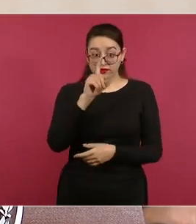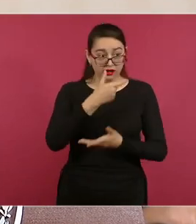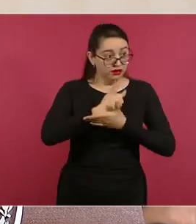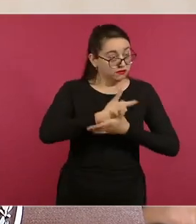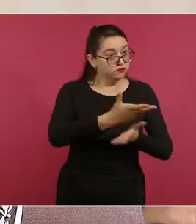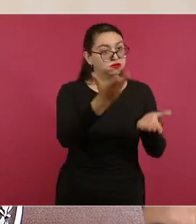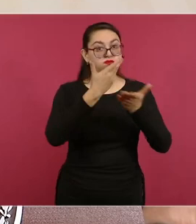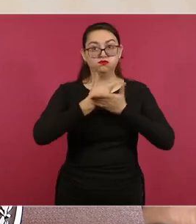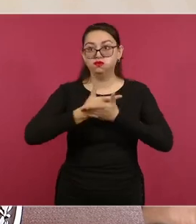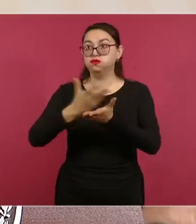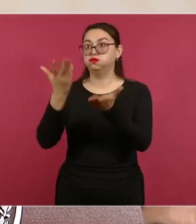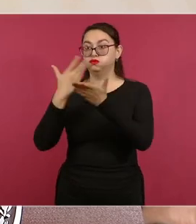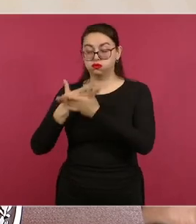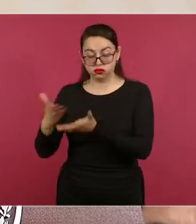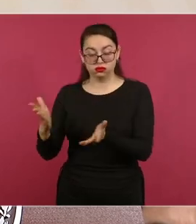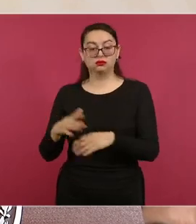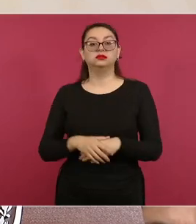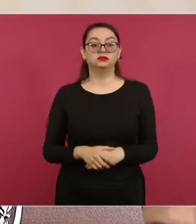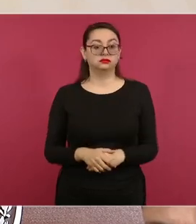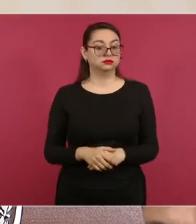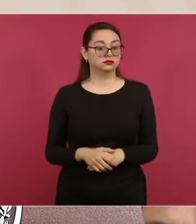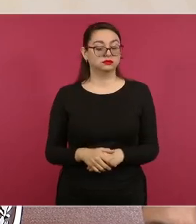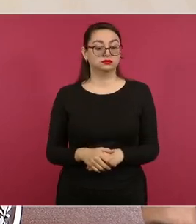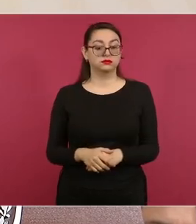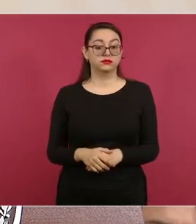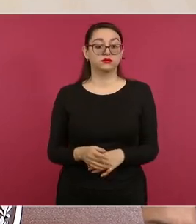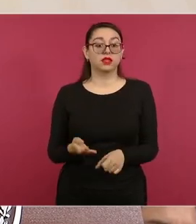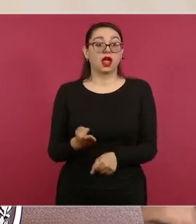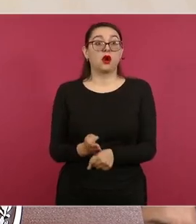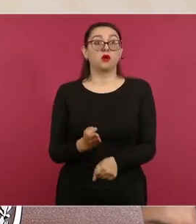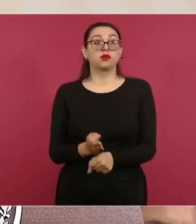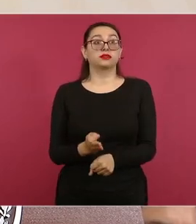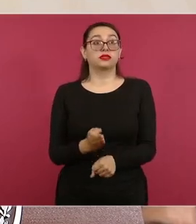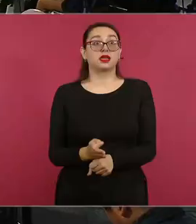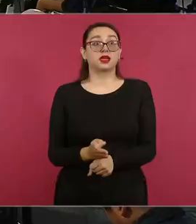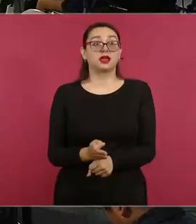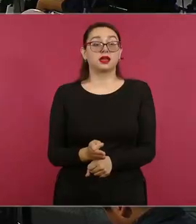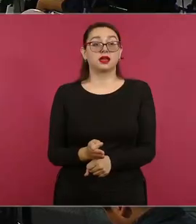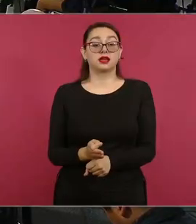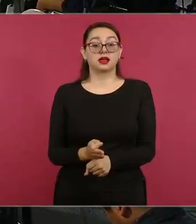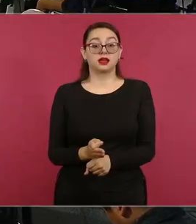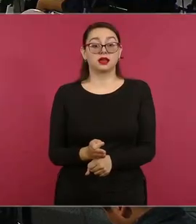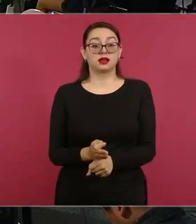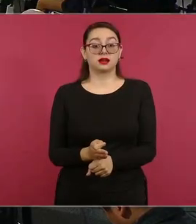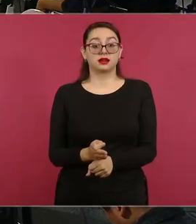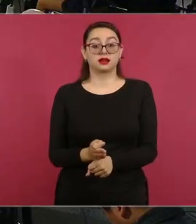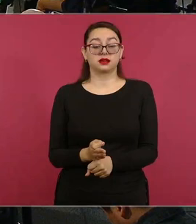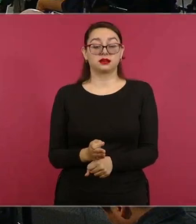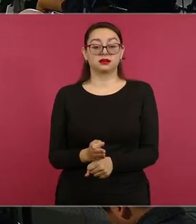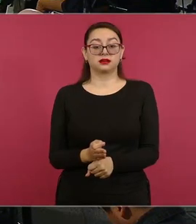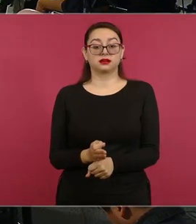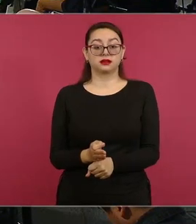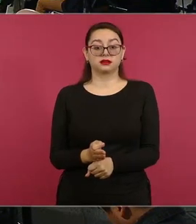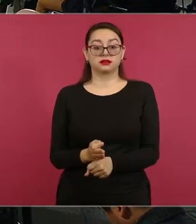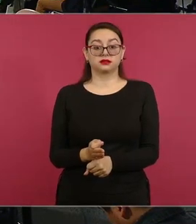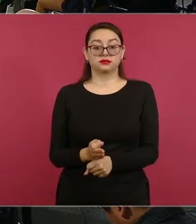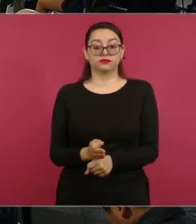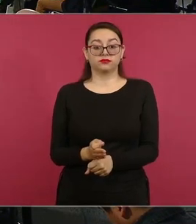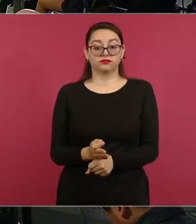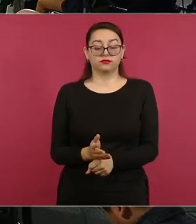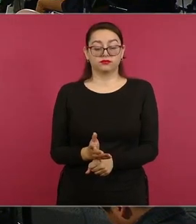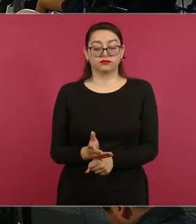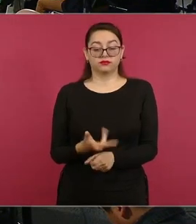en las colonias más pobres. Ahora hay un plan, porque